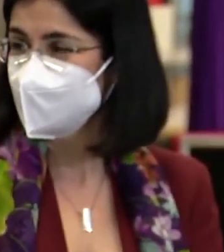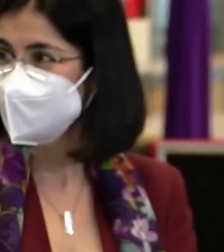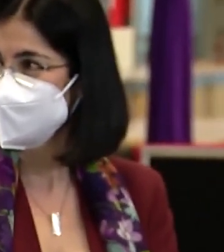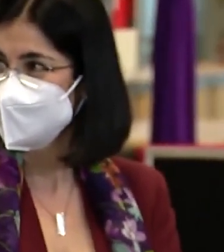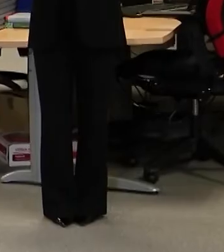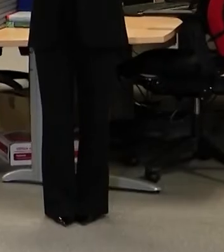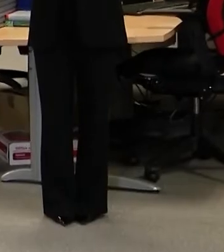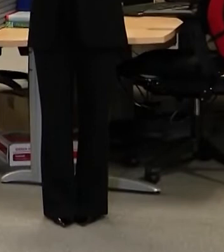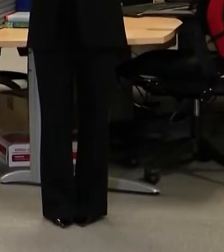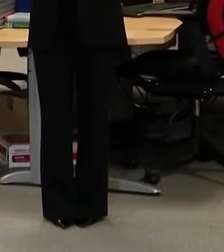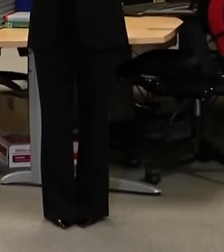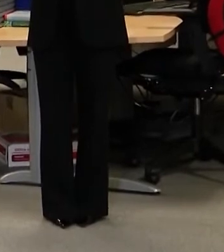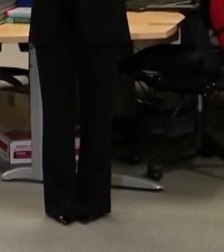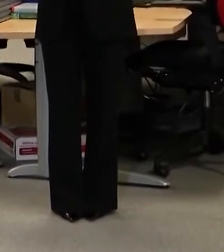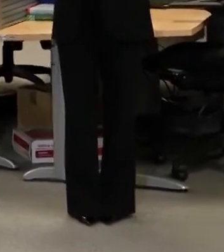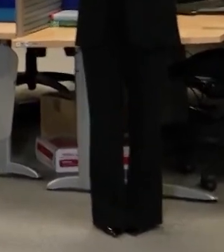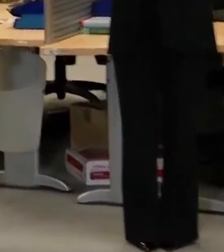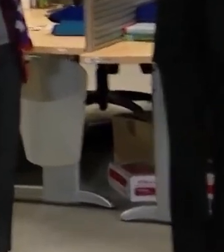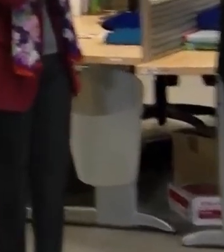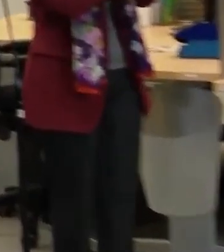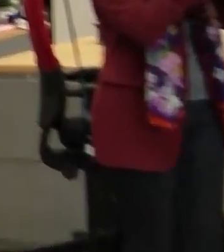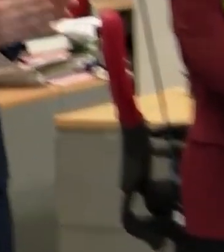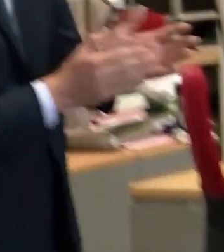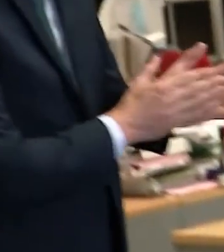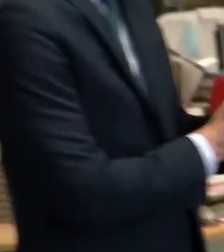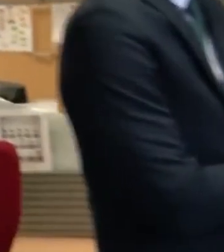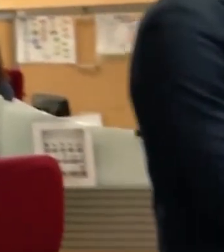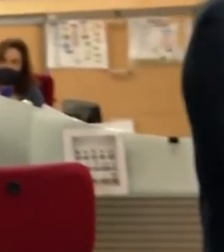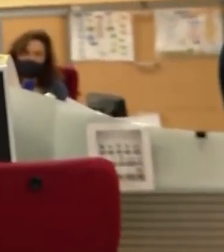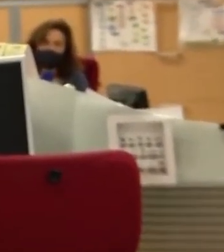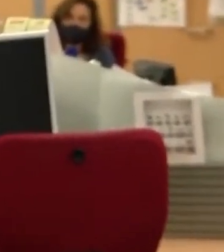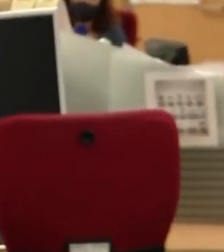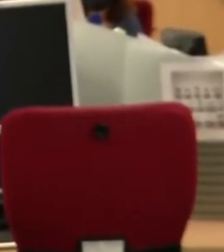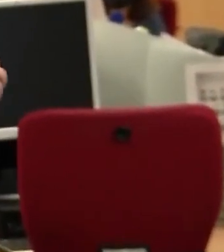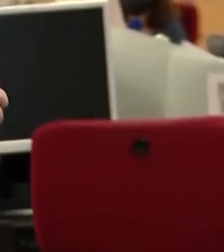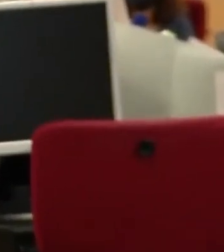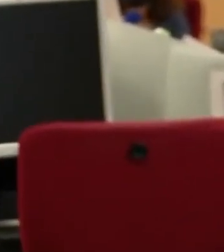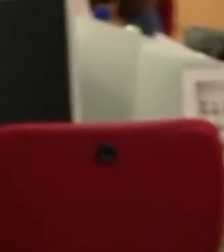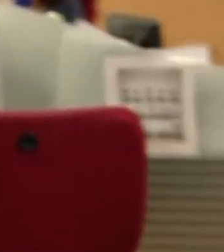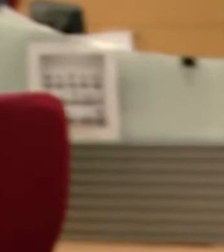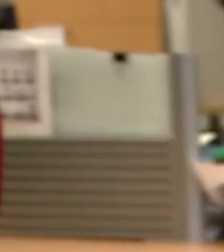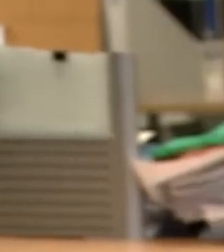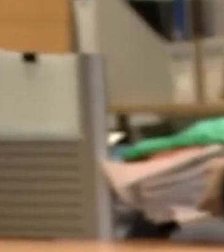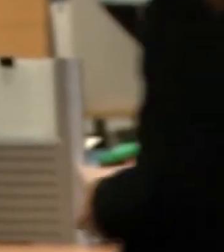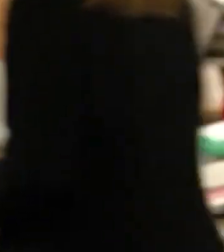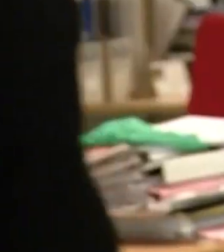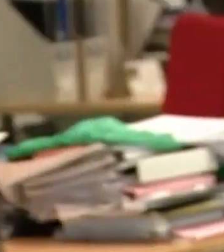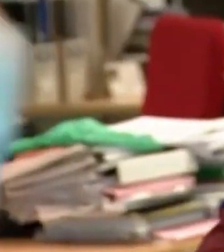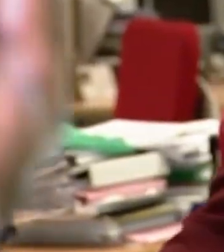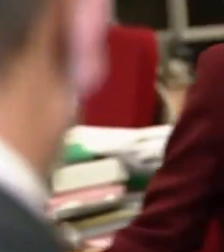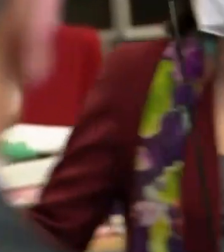tiene previsto ofrecer una breve declaración en Moncloa a las cinco y media de la tarde para anunciar su decisión.